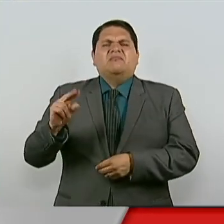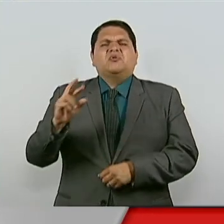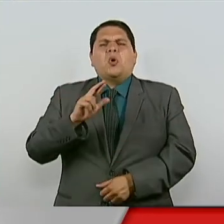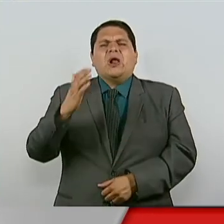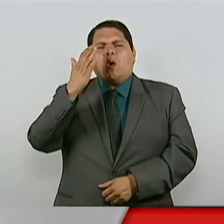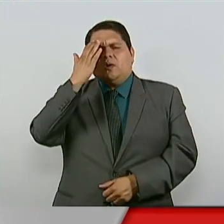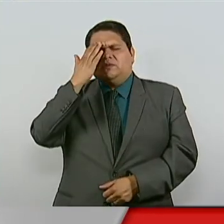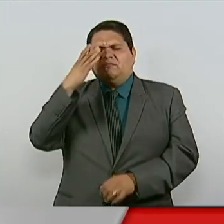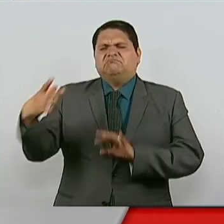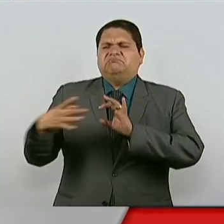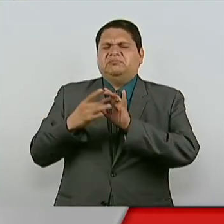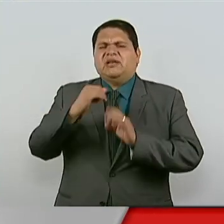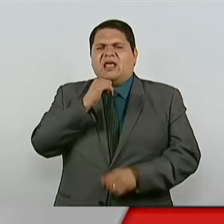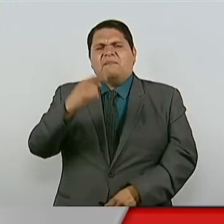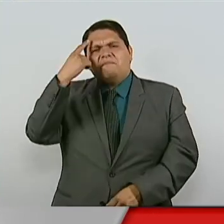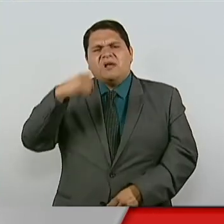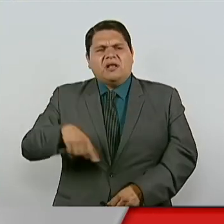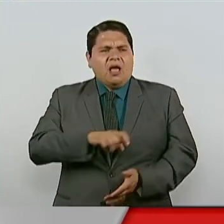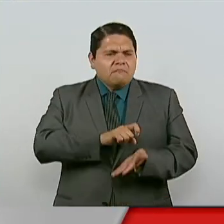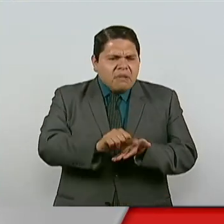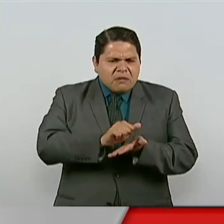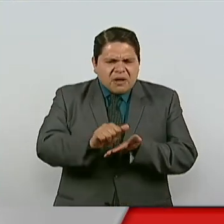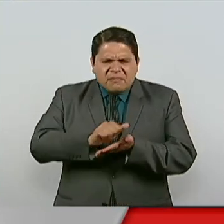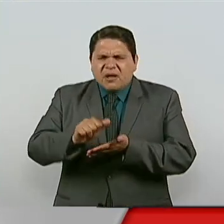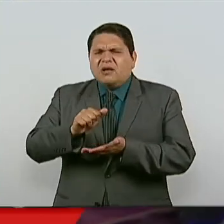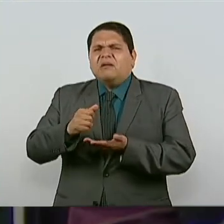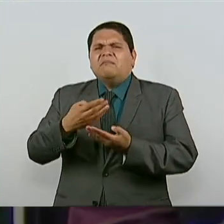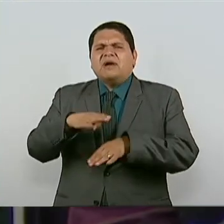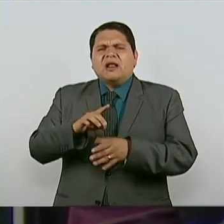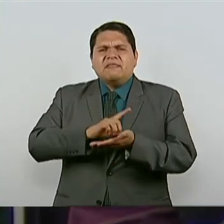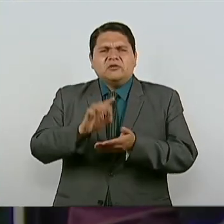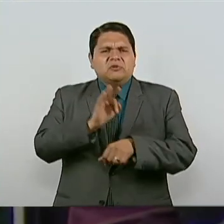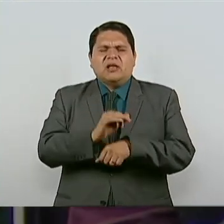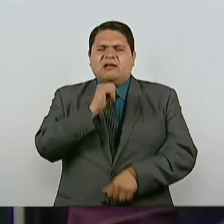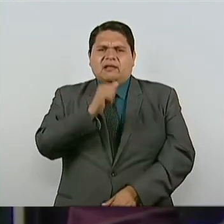deslindarse de todos los costos que esto trae por los derechos de trabajadores. ¡Gracias! ¡Gracias!